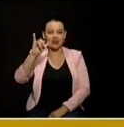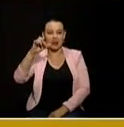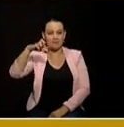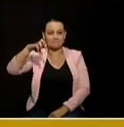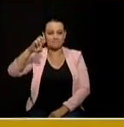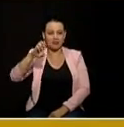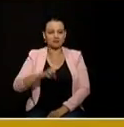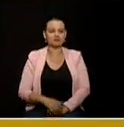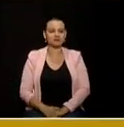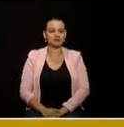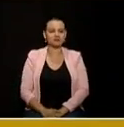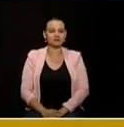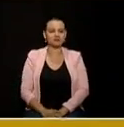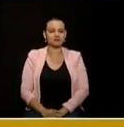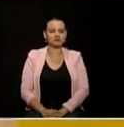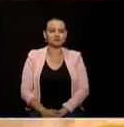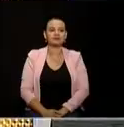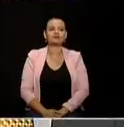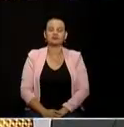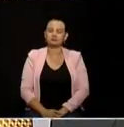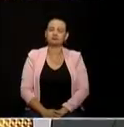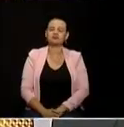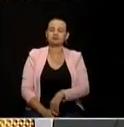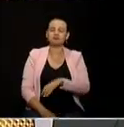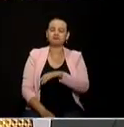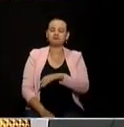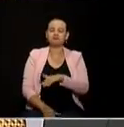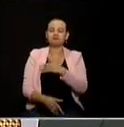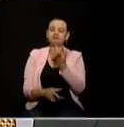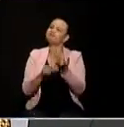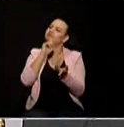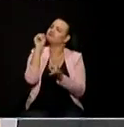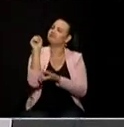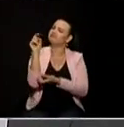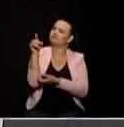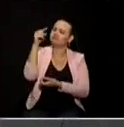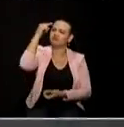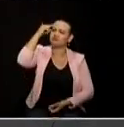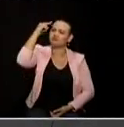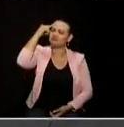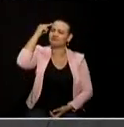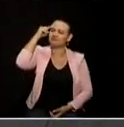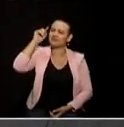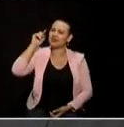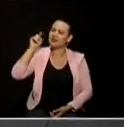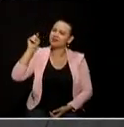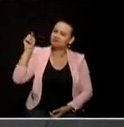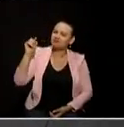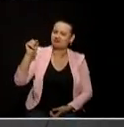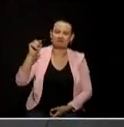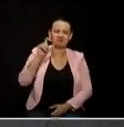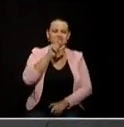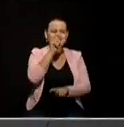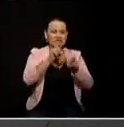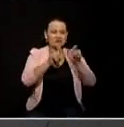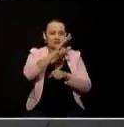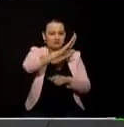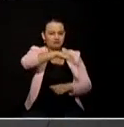porque consideras que los antioqueños deben de